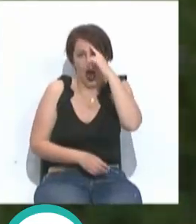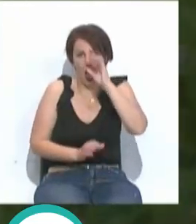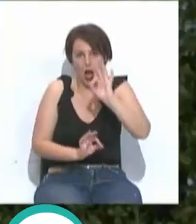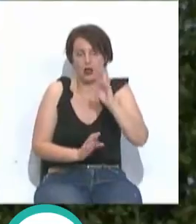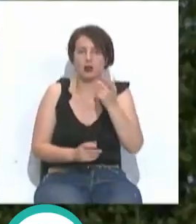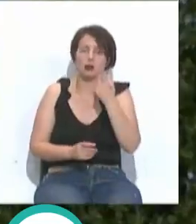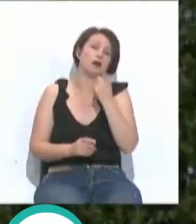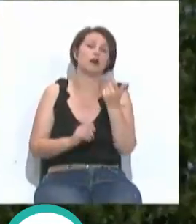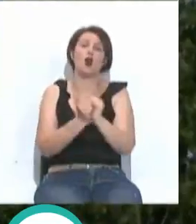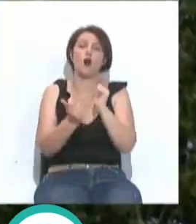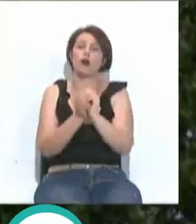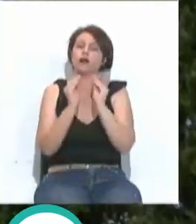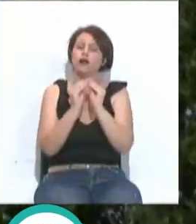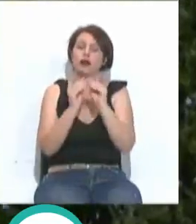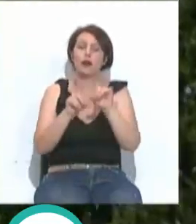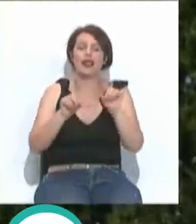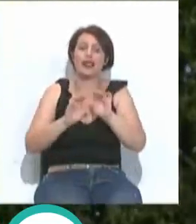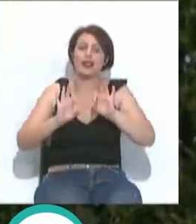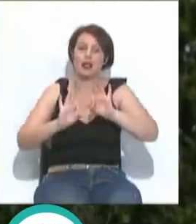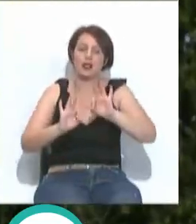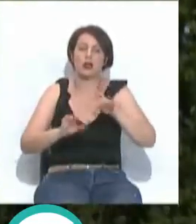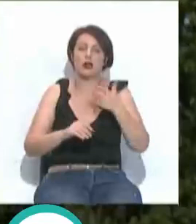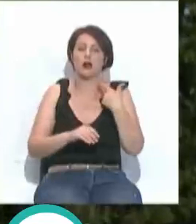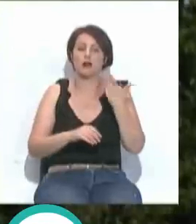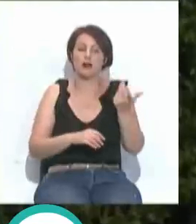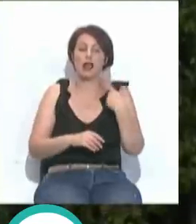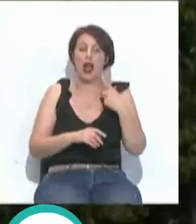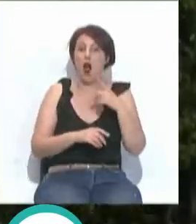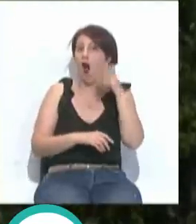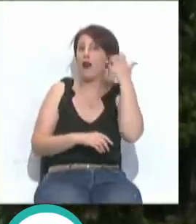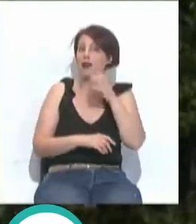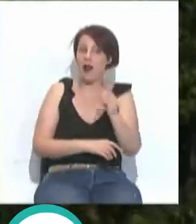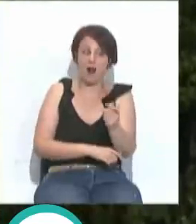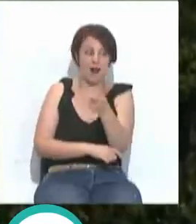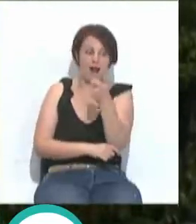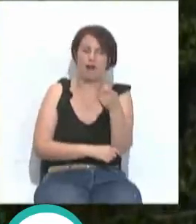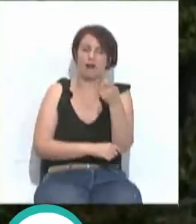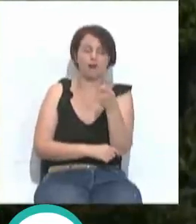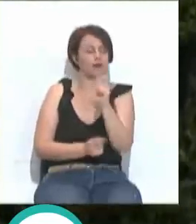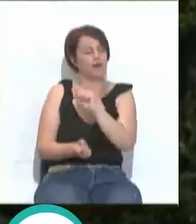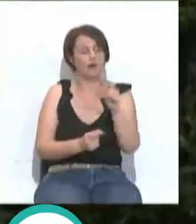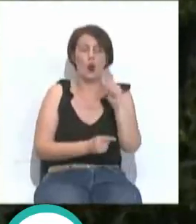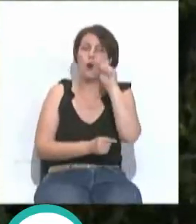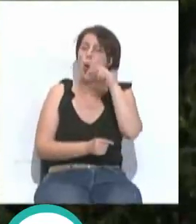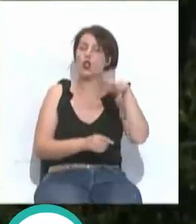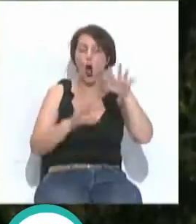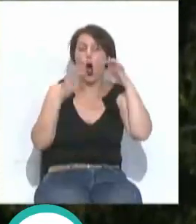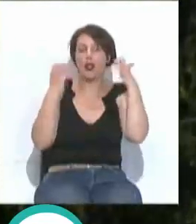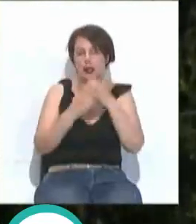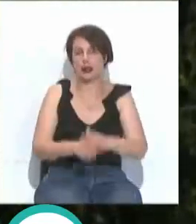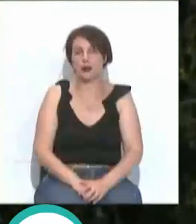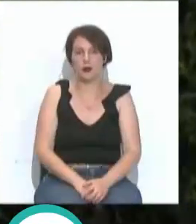Se trata de una réplica elaborada por una empresa especializada, mientras que el elemento original será trasladado al Museo de las Cortes.